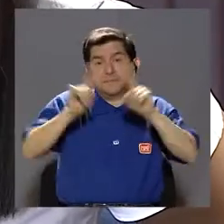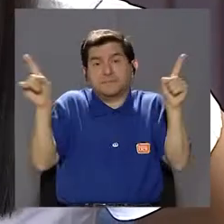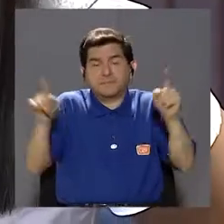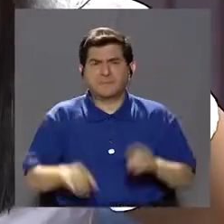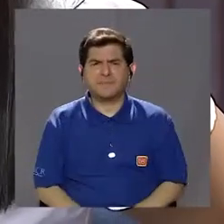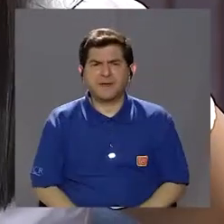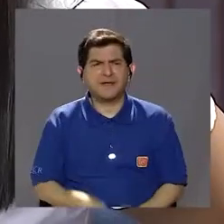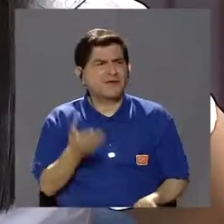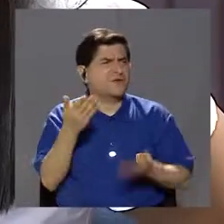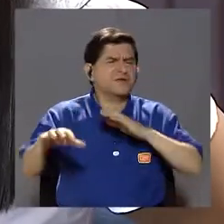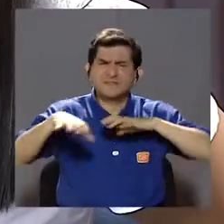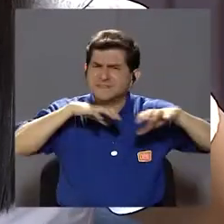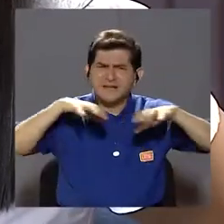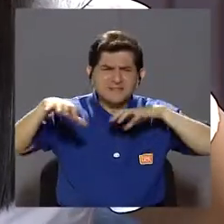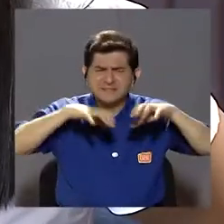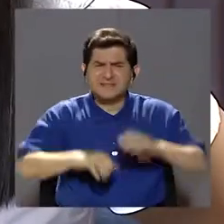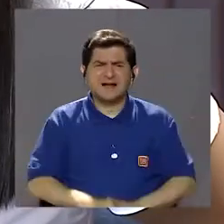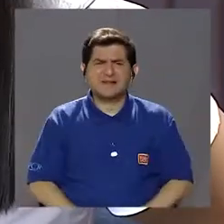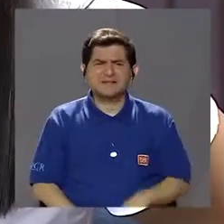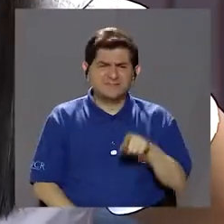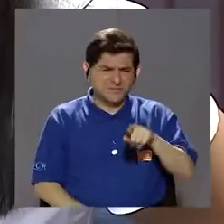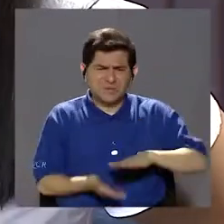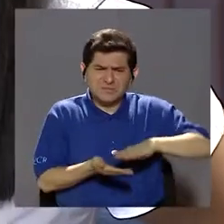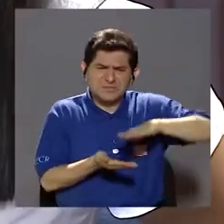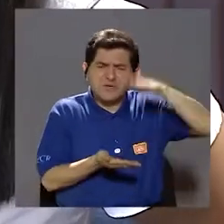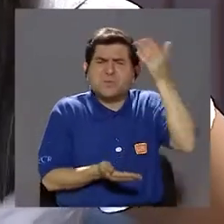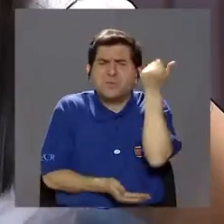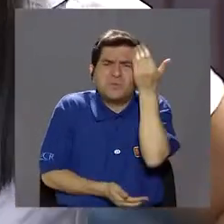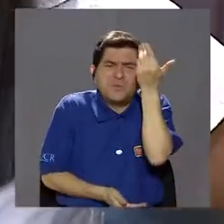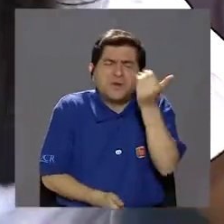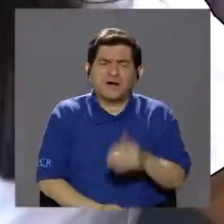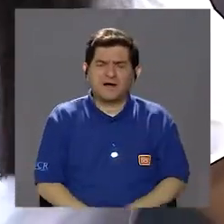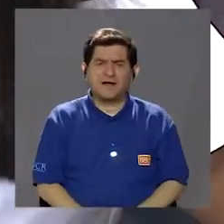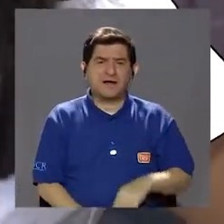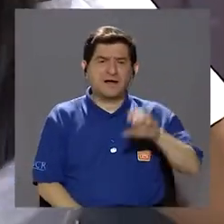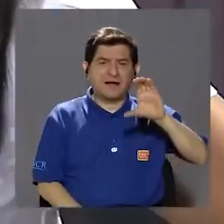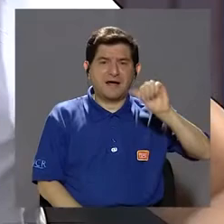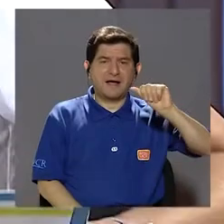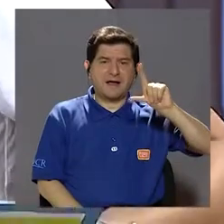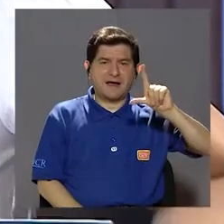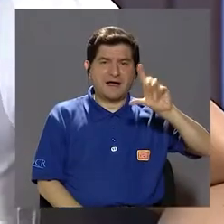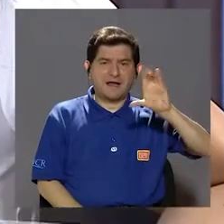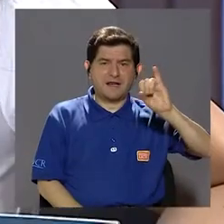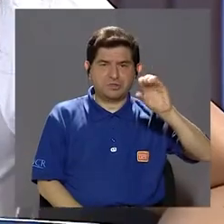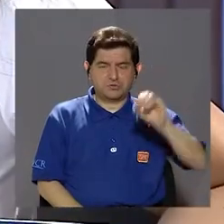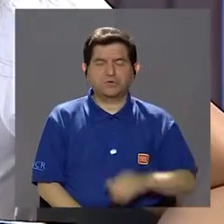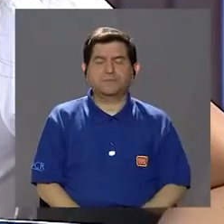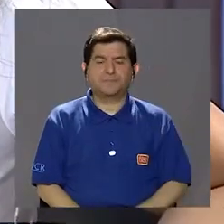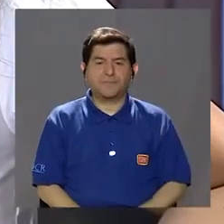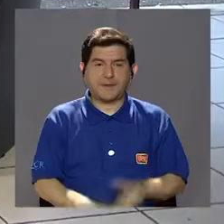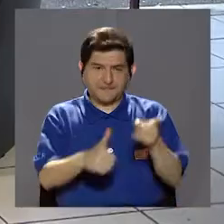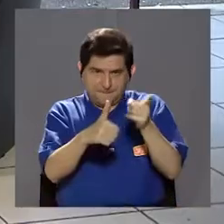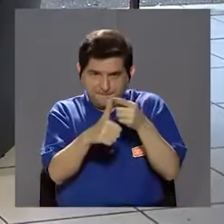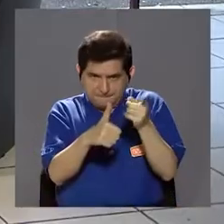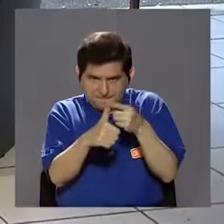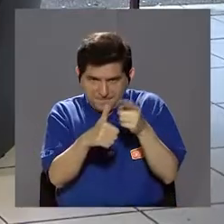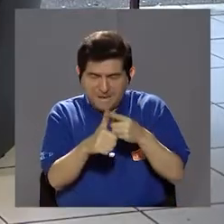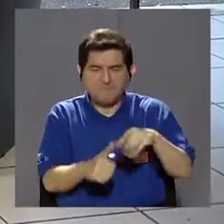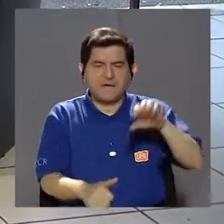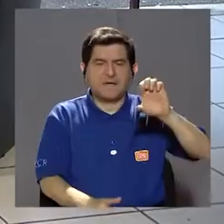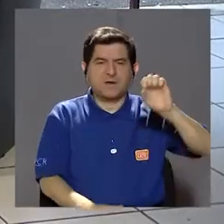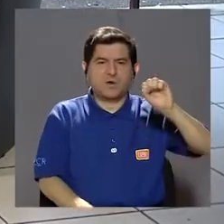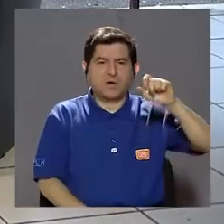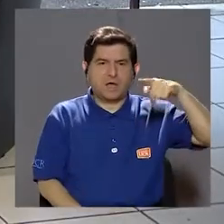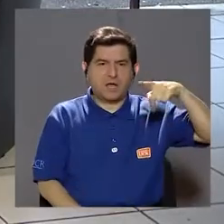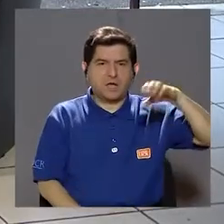preventiva, pero ¿qué prácticas tenemos y por qué es el exceso de calcio? Ok, el espolón, lo